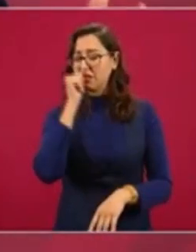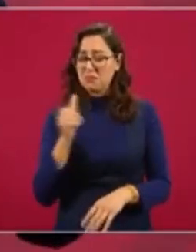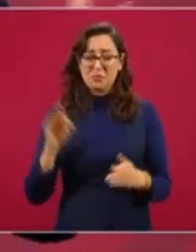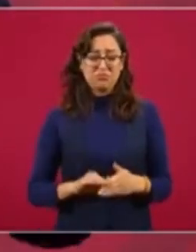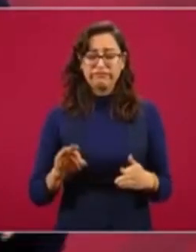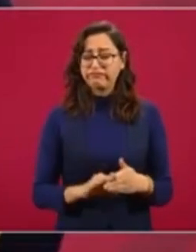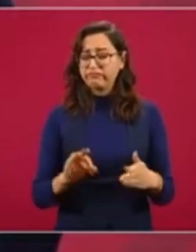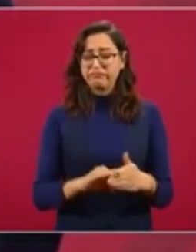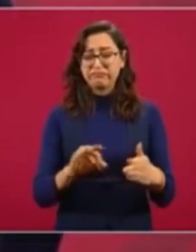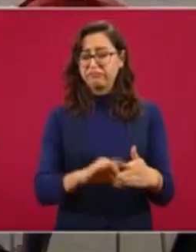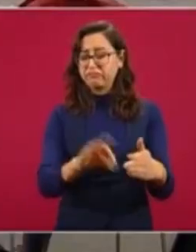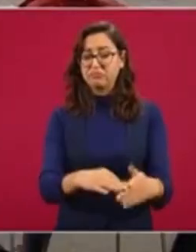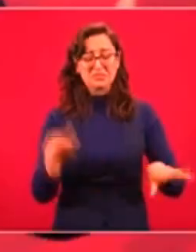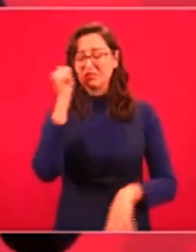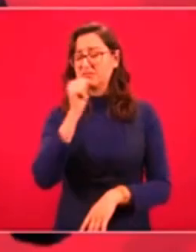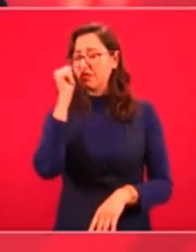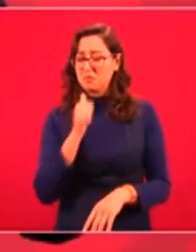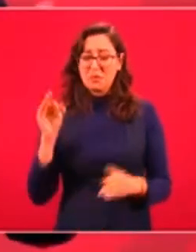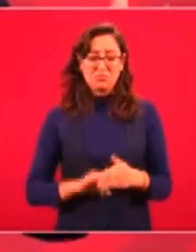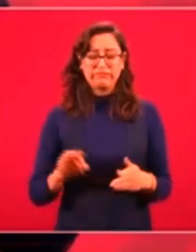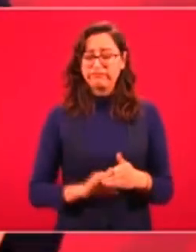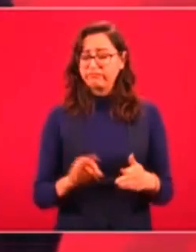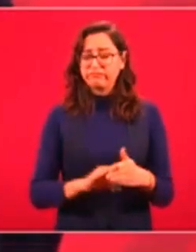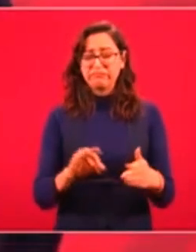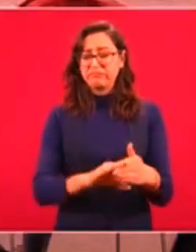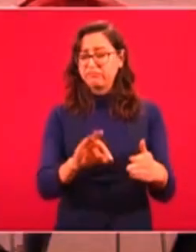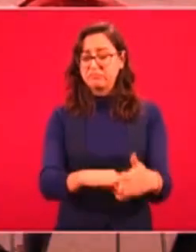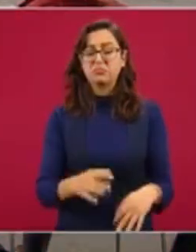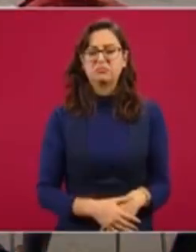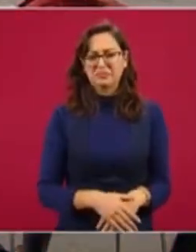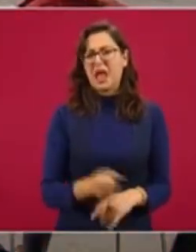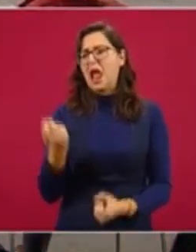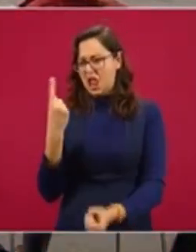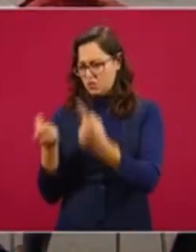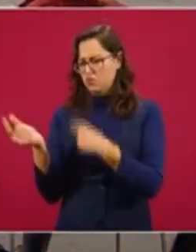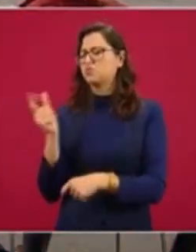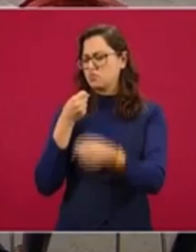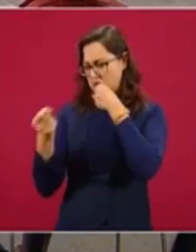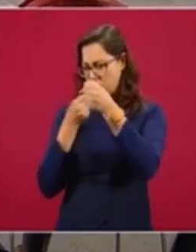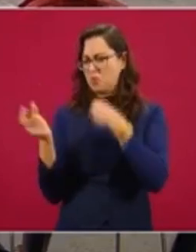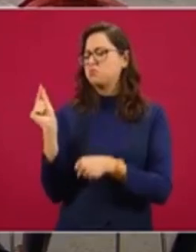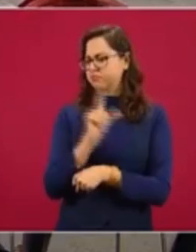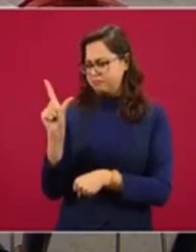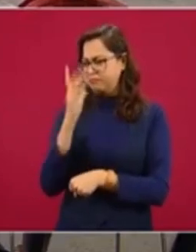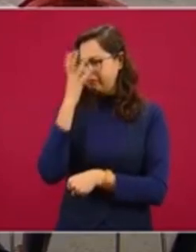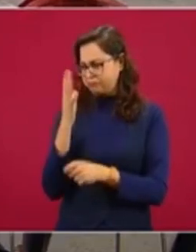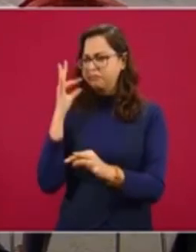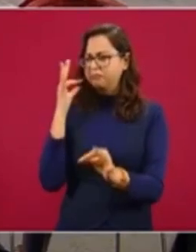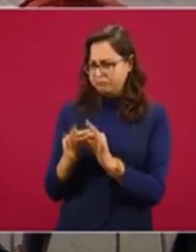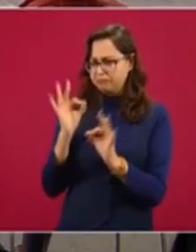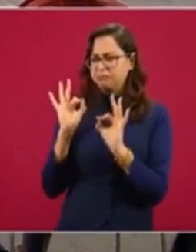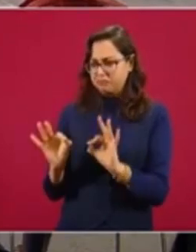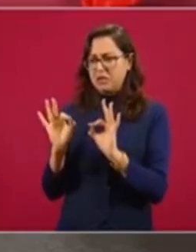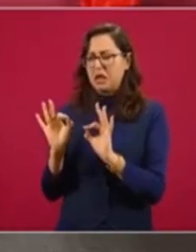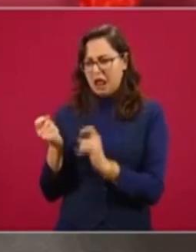Hay un periodismo muy profesional, muy serio, hay un periodismo muy profesional, muy serio, muy responsable, pero